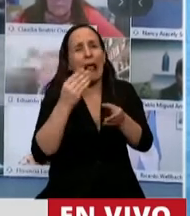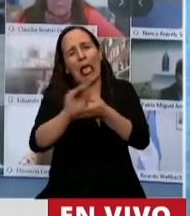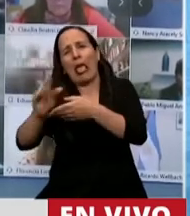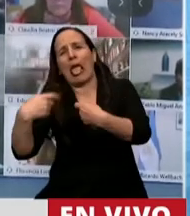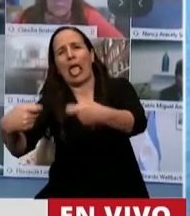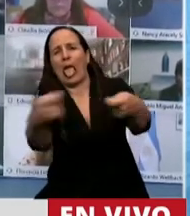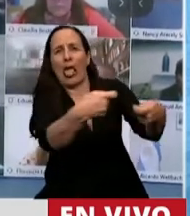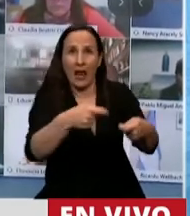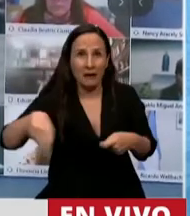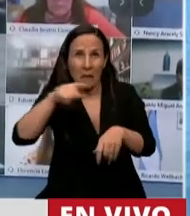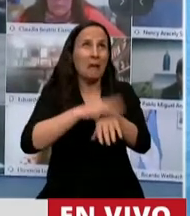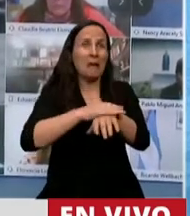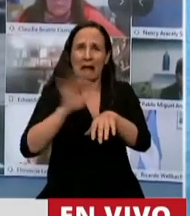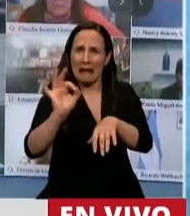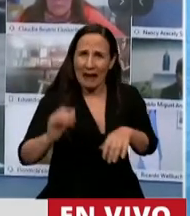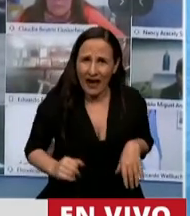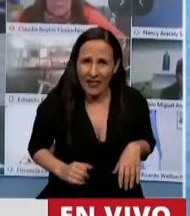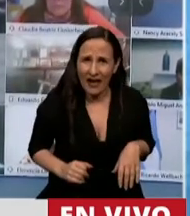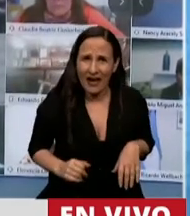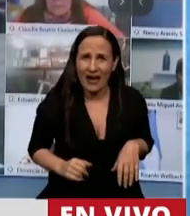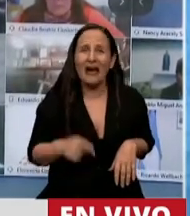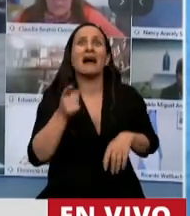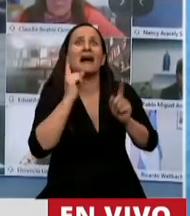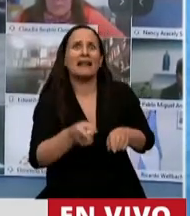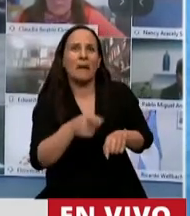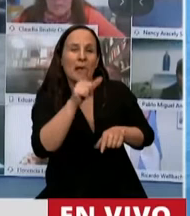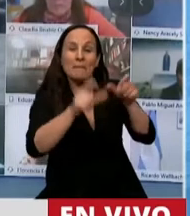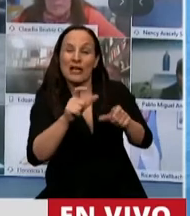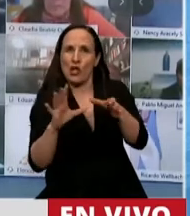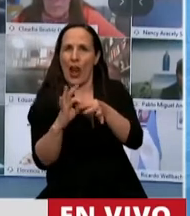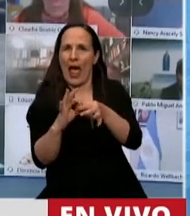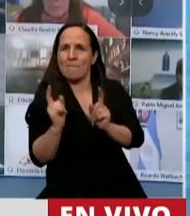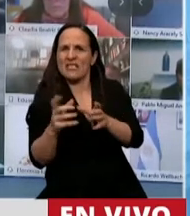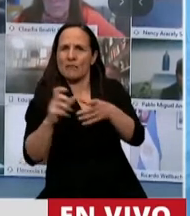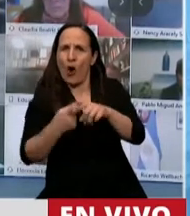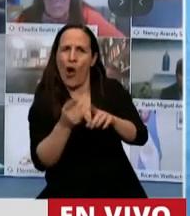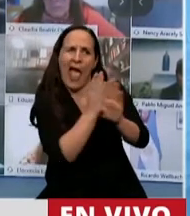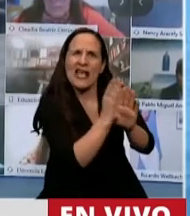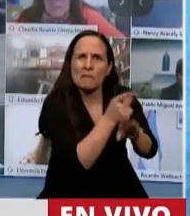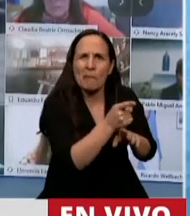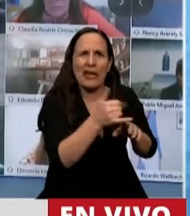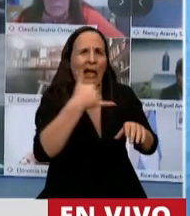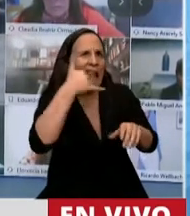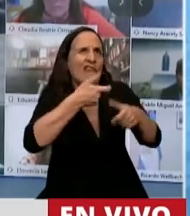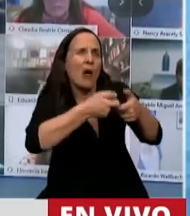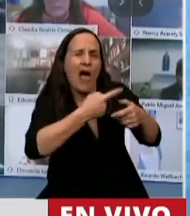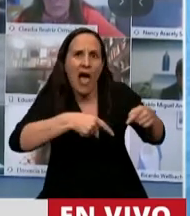Y fueron capaces de espiar a propios y ajenos. Y ni siquiera se hacen cargo de eso.